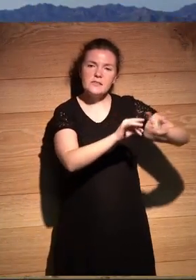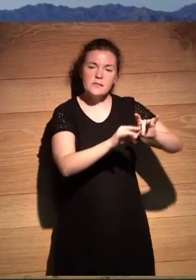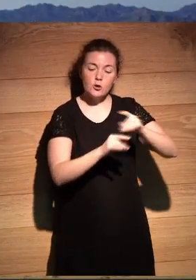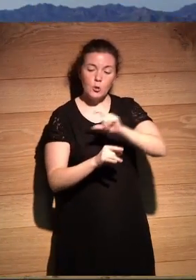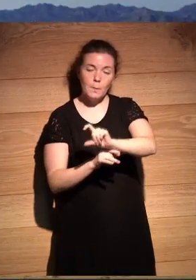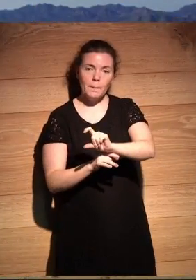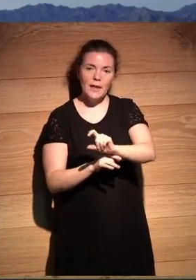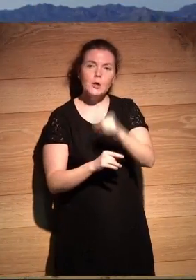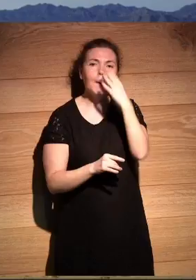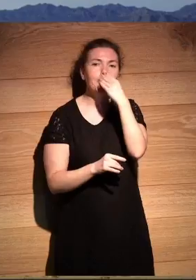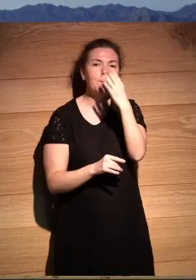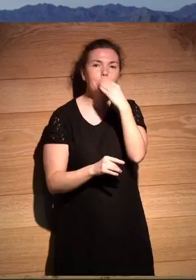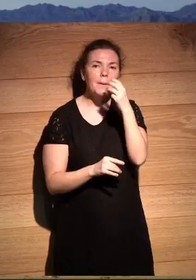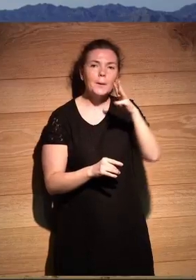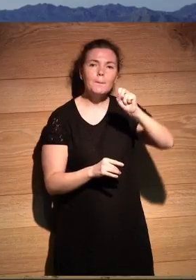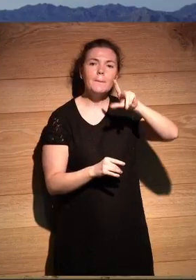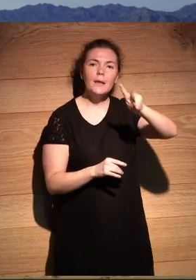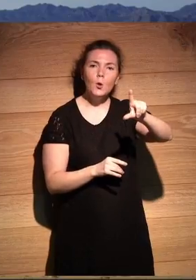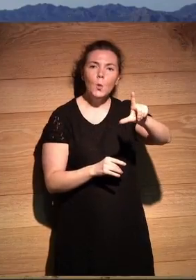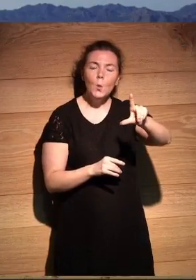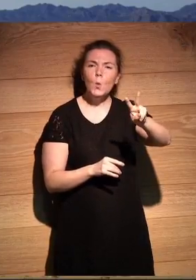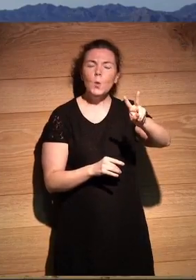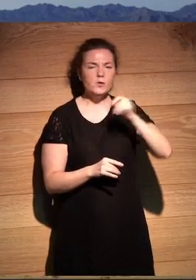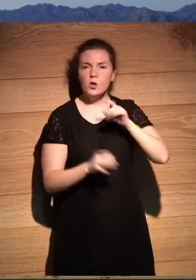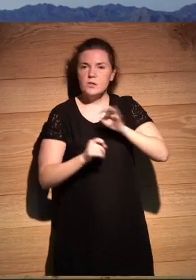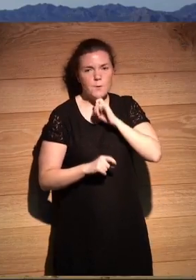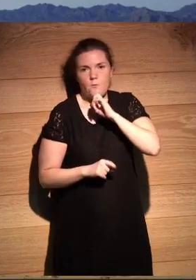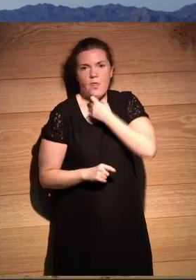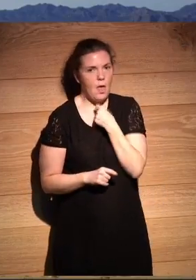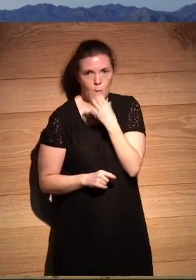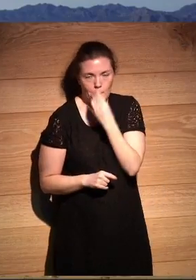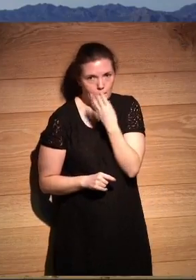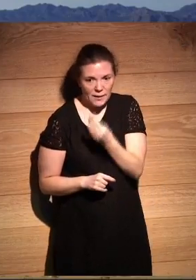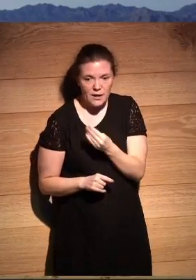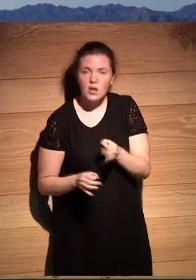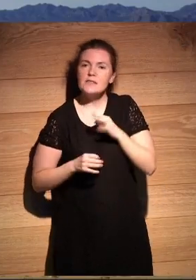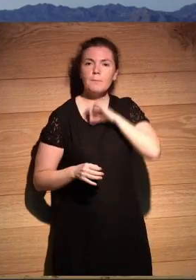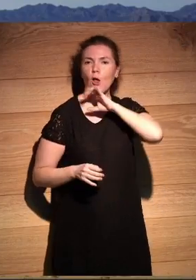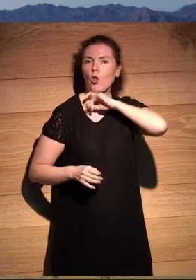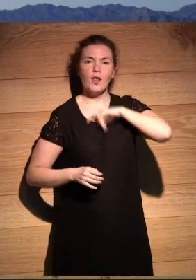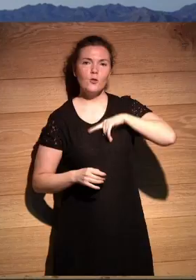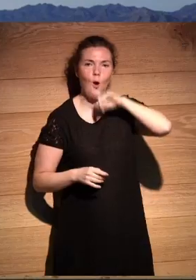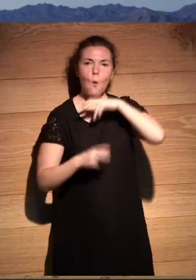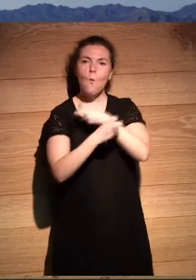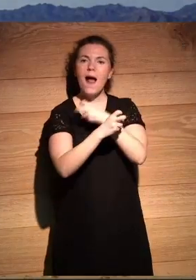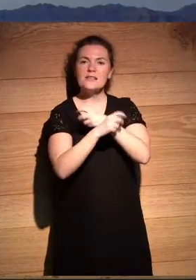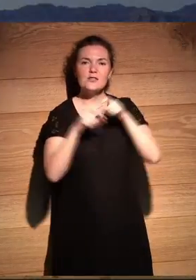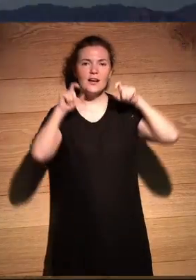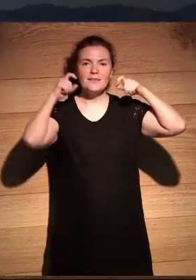y Milú que es un perro parlante que a siempre me pareció insoportable ¿eh? nunca lo pude soparar con un hueso súper contento ¿no? un hueso de